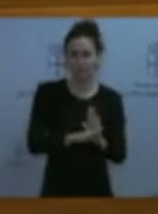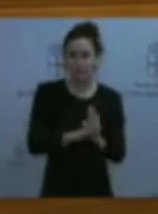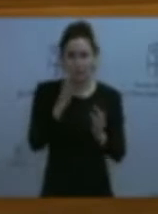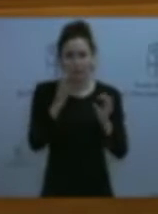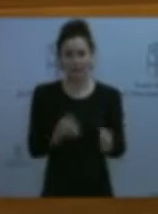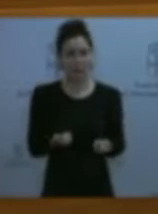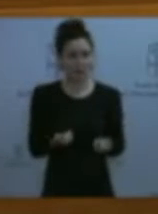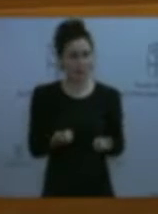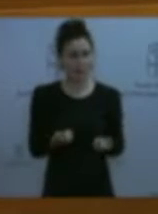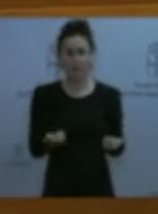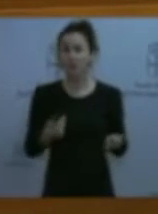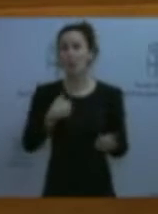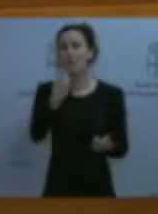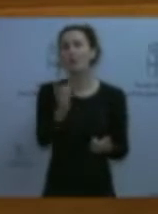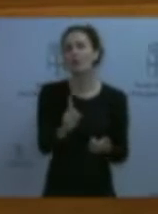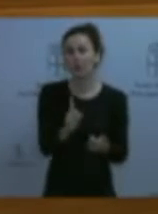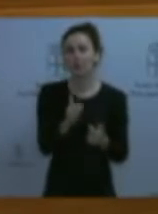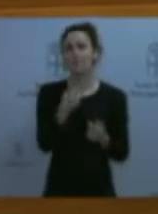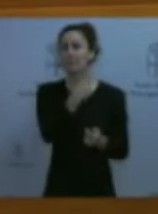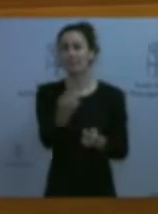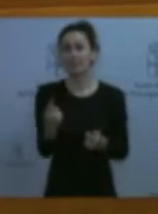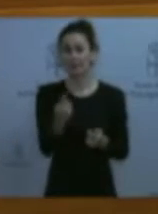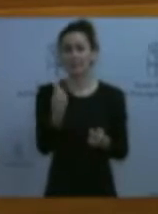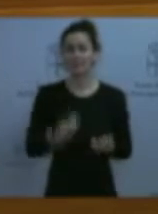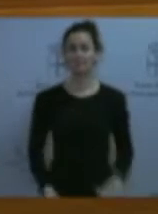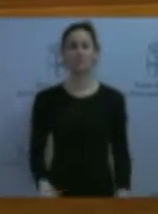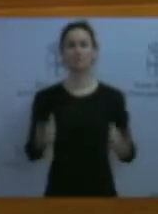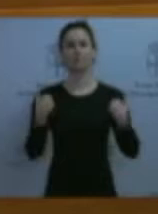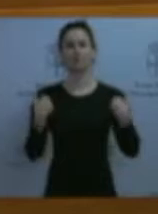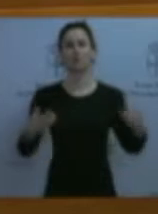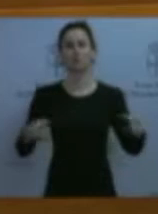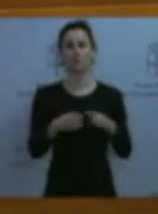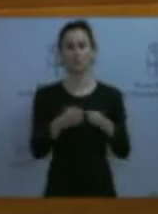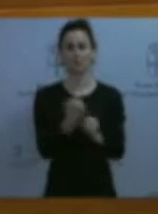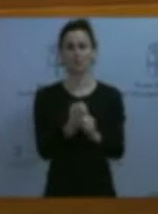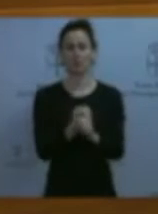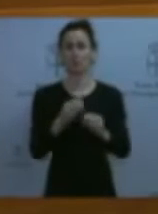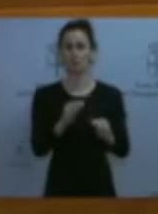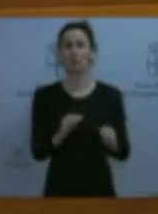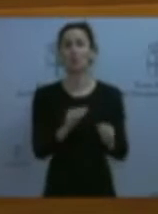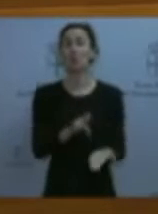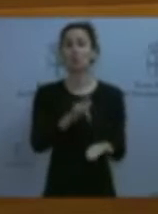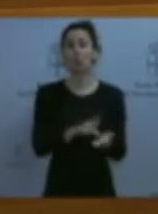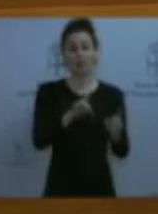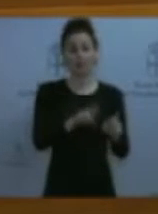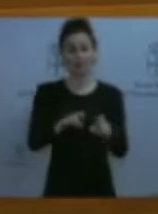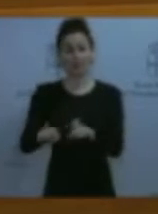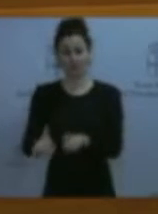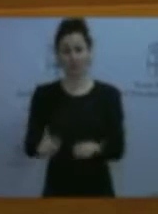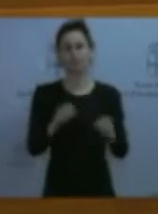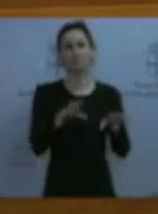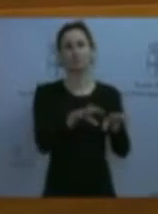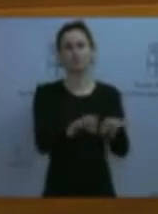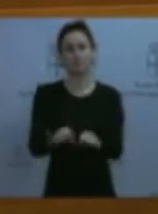bajos. Y no lo digo yo, que lo dicen los propios responsables de los grupos operativos con los que nos reunimos a lo largo también de un año.